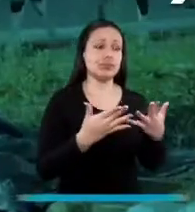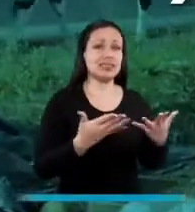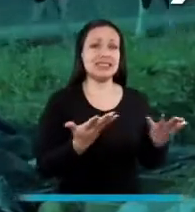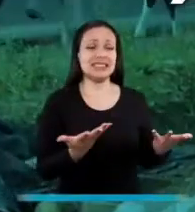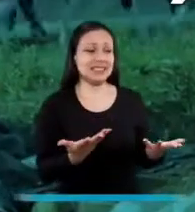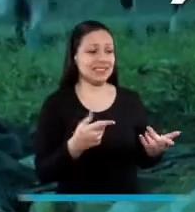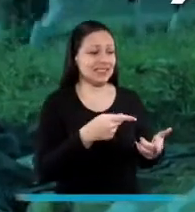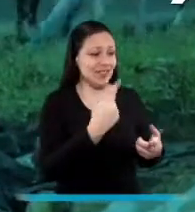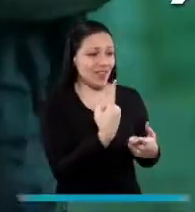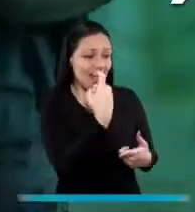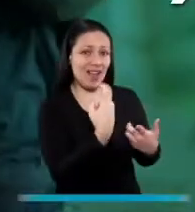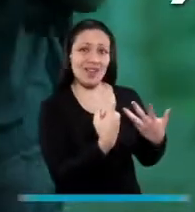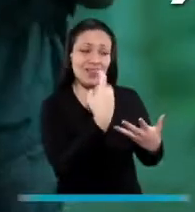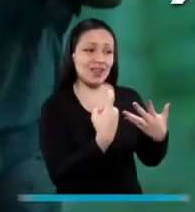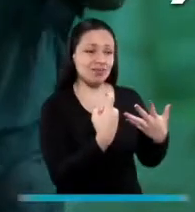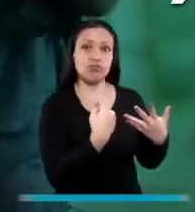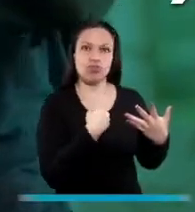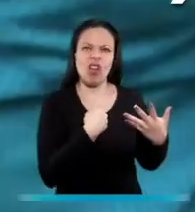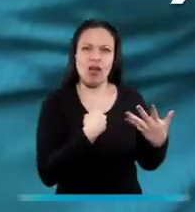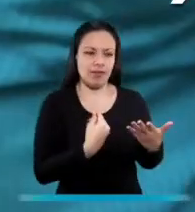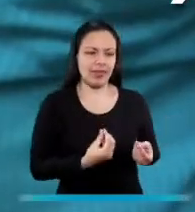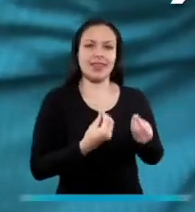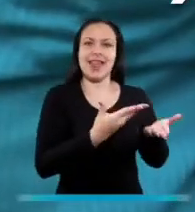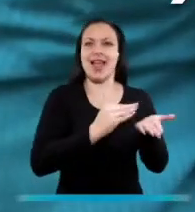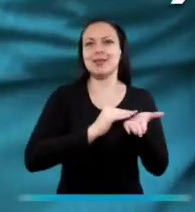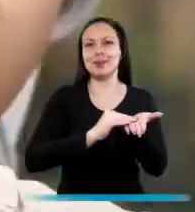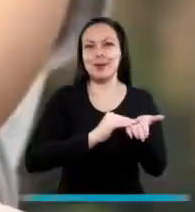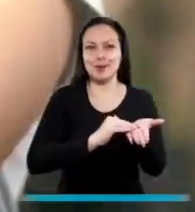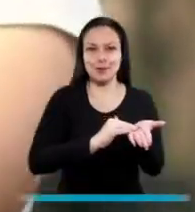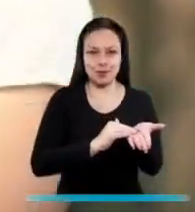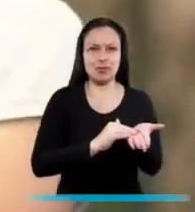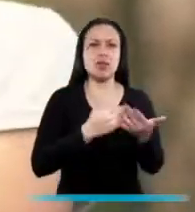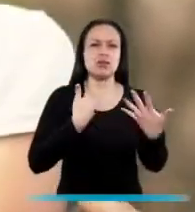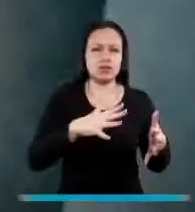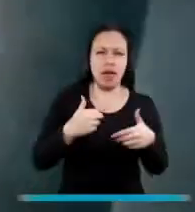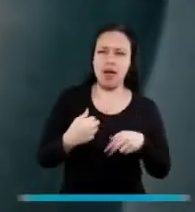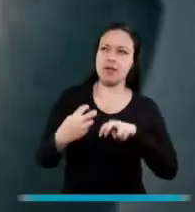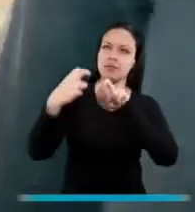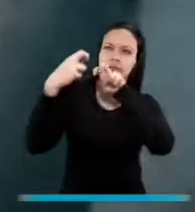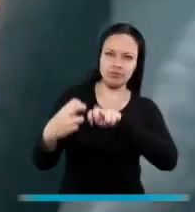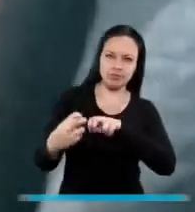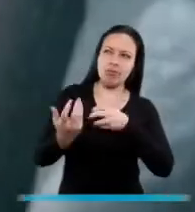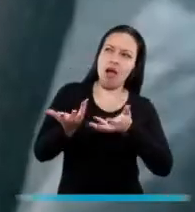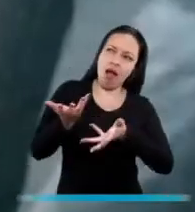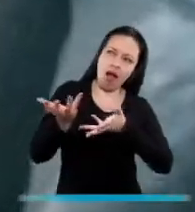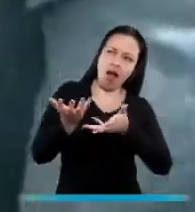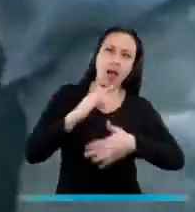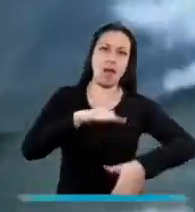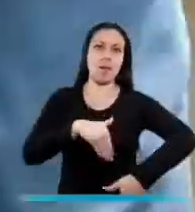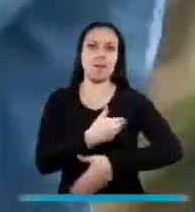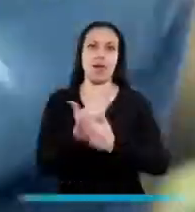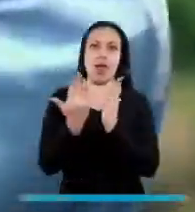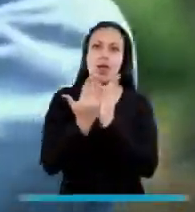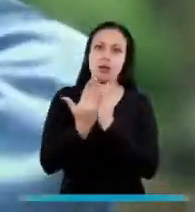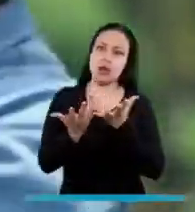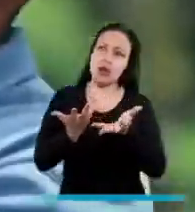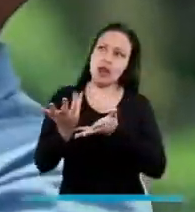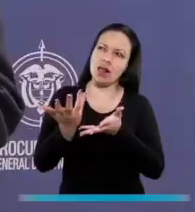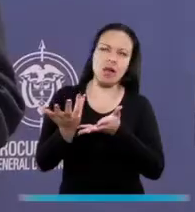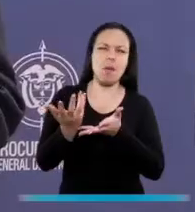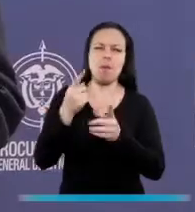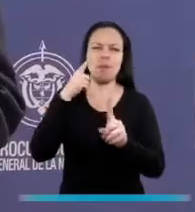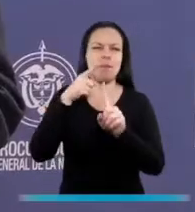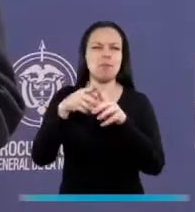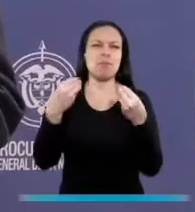Y ahí hay una falla y hay una brecha que hay que solucionar. En eso hemos estado en conversaciones con el Ministerio de Educación, repito,